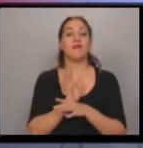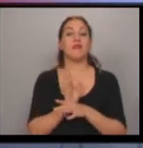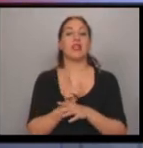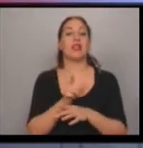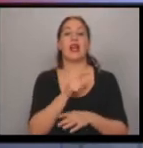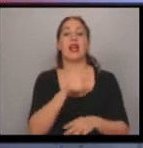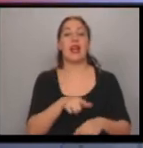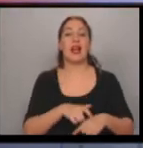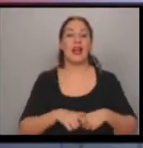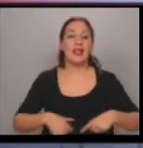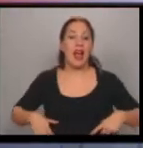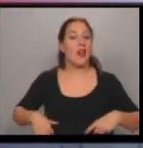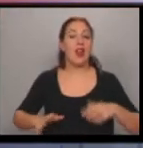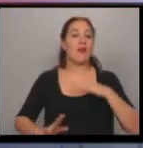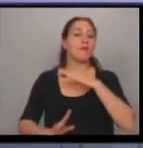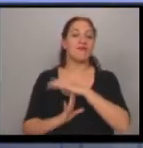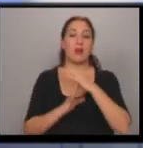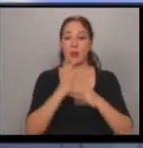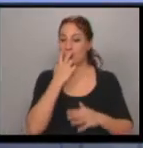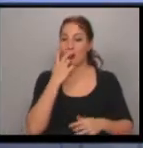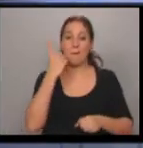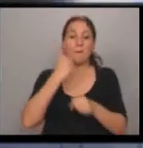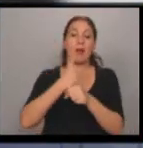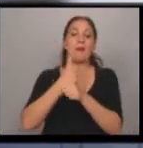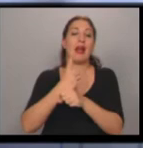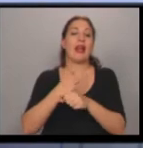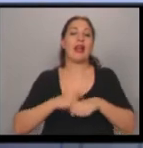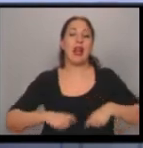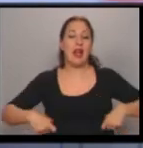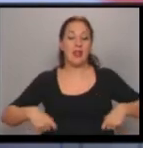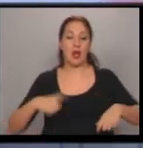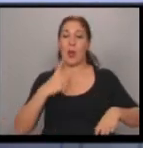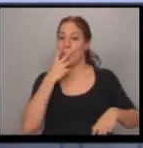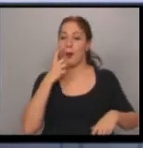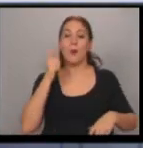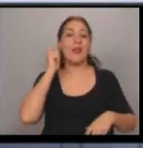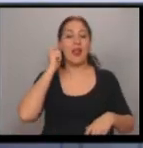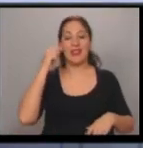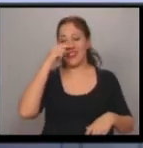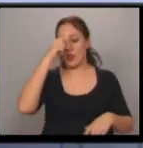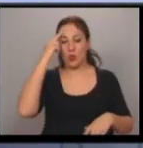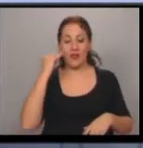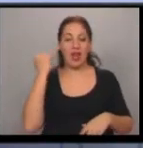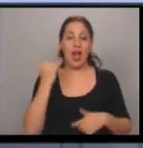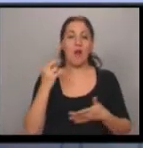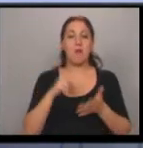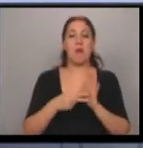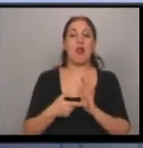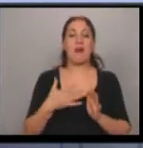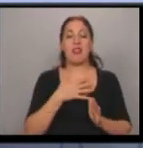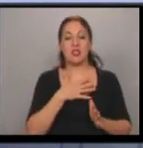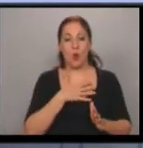Julio Terrazas, el primer cardenal que tuvo Bolivia, tiene 79 años, está con algunos problemas delicados de salud.